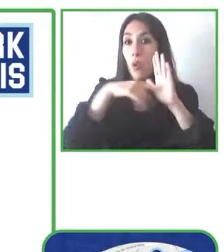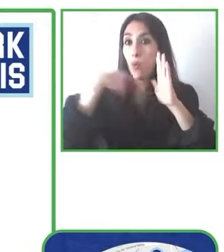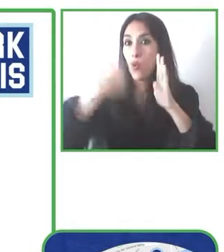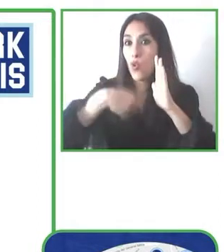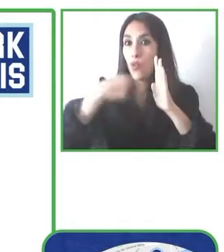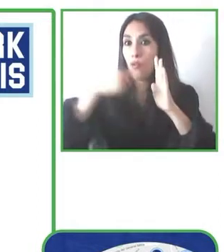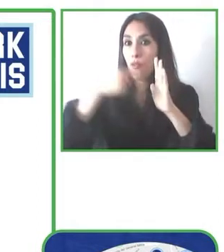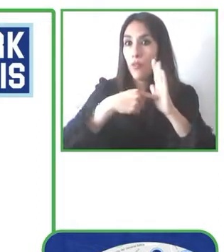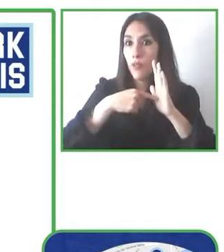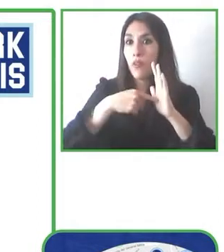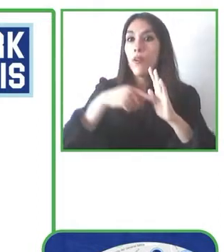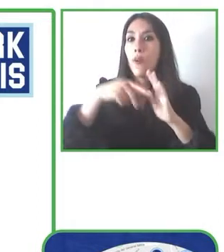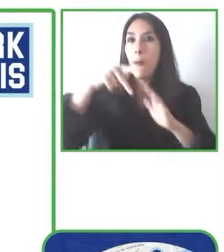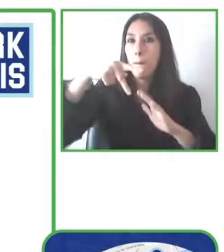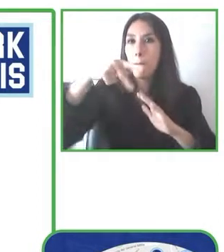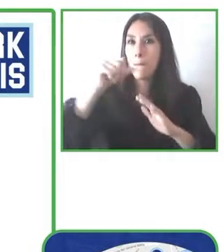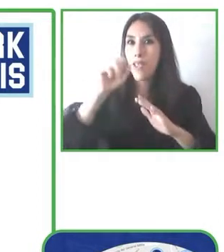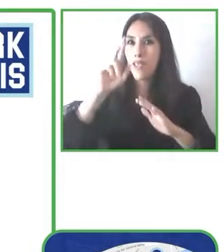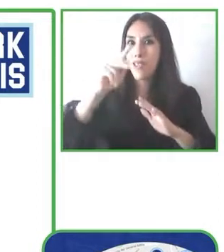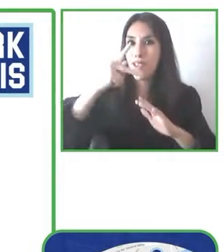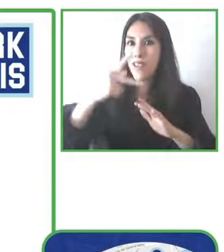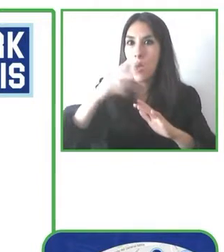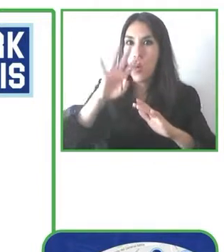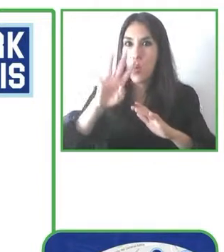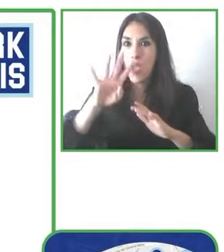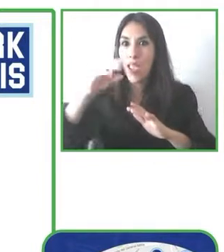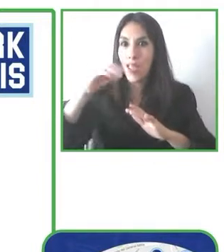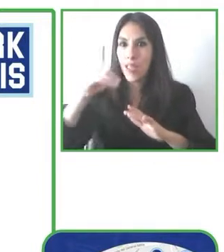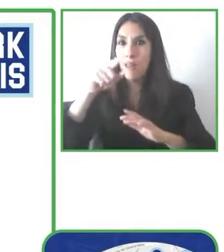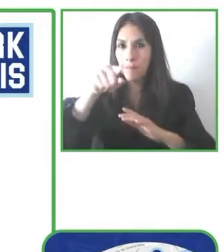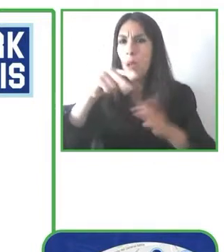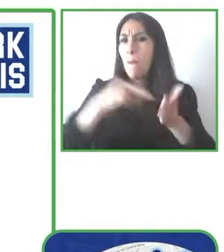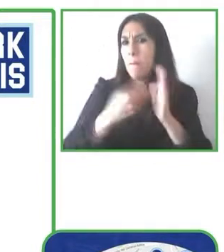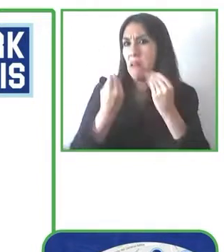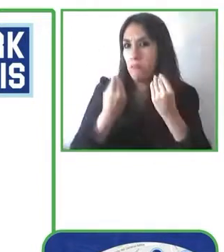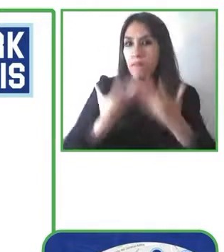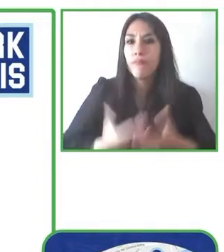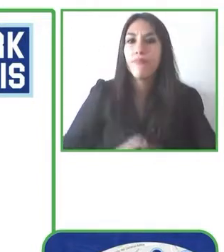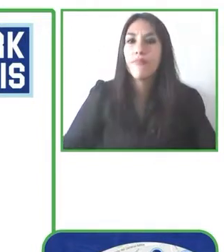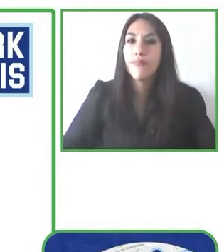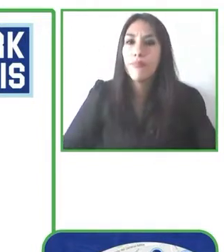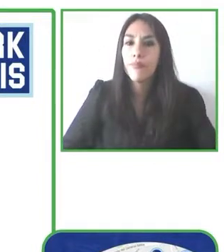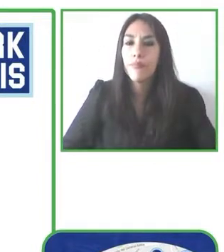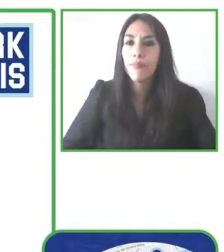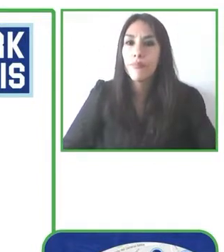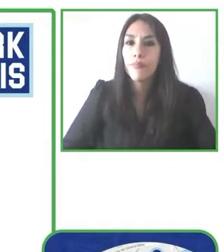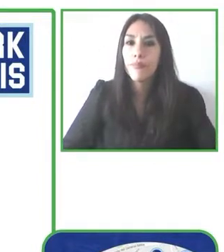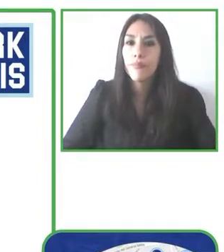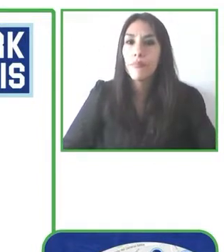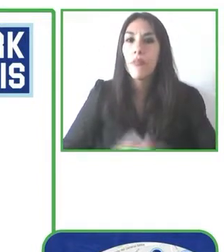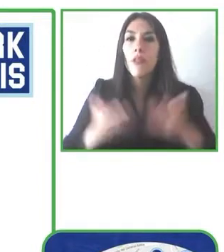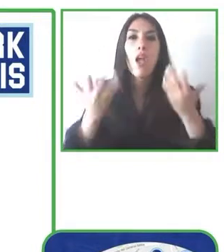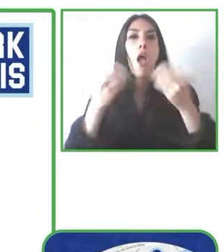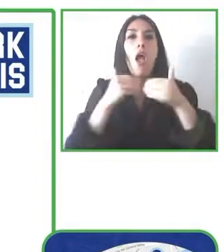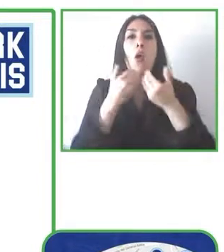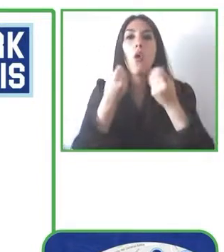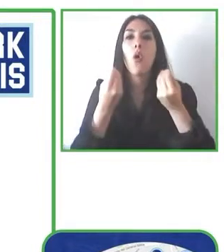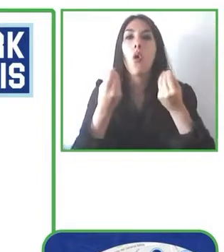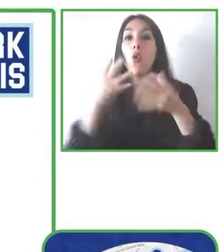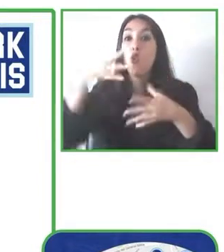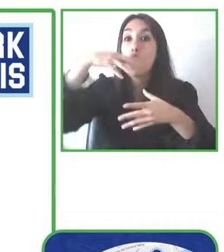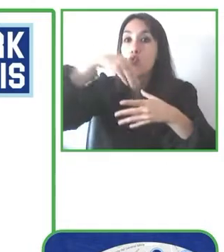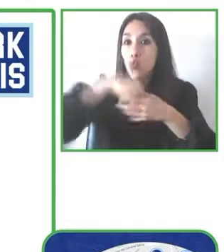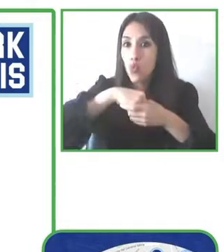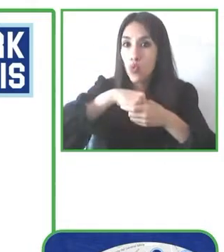introduce dentro de lo que son las iniciativas de